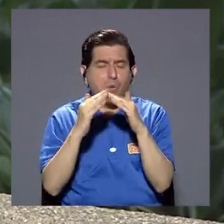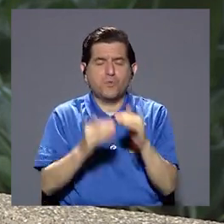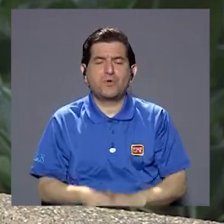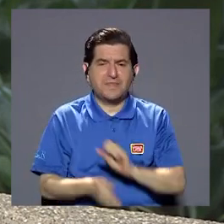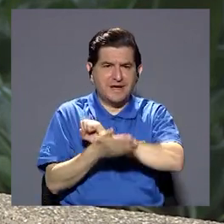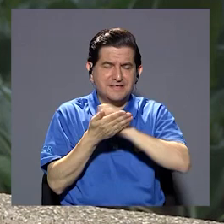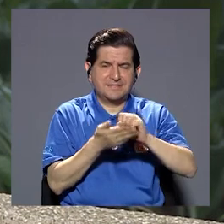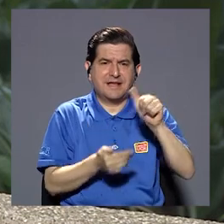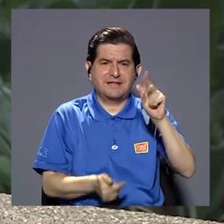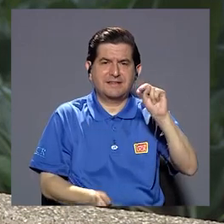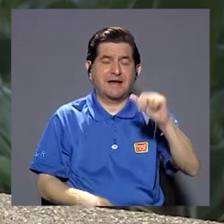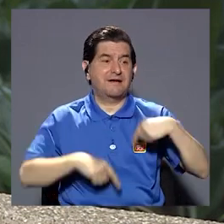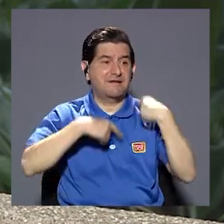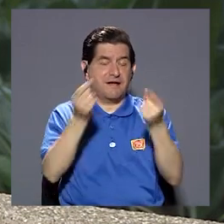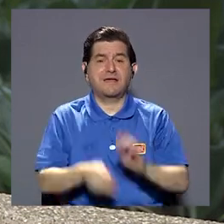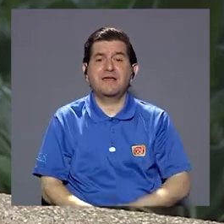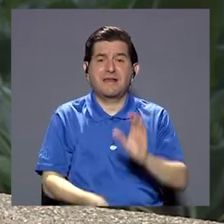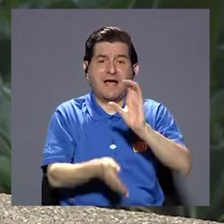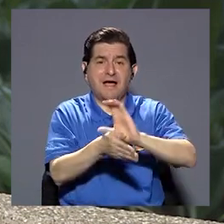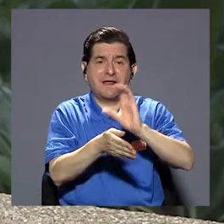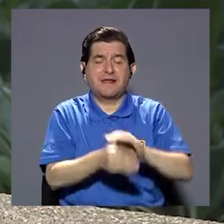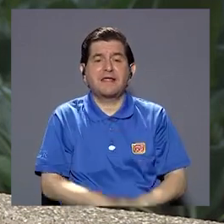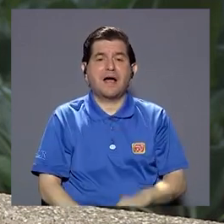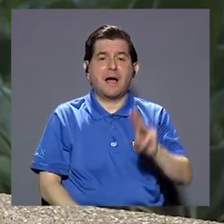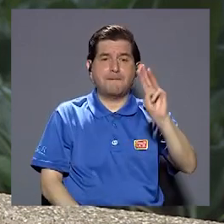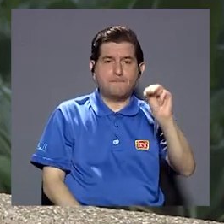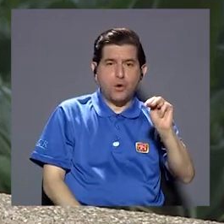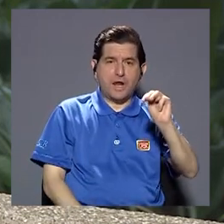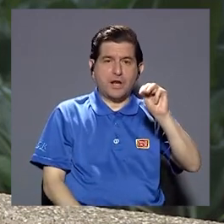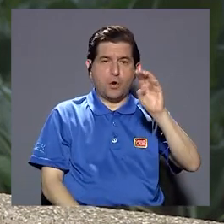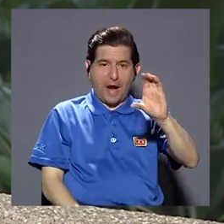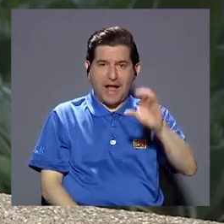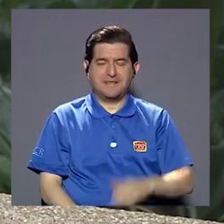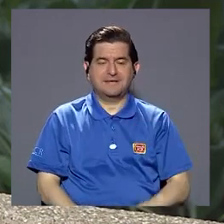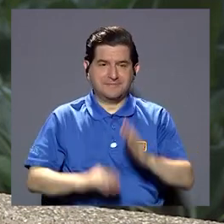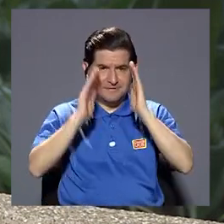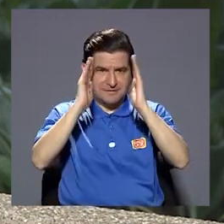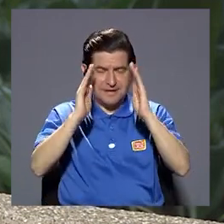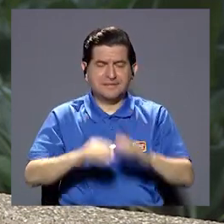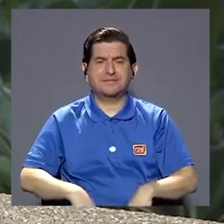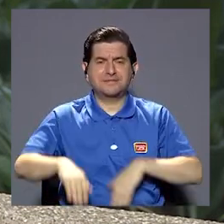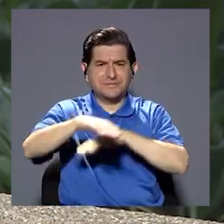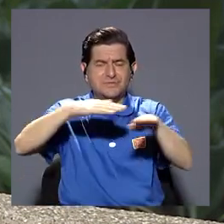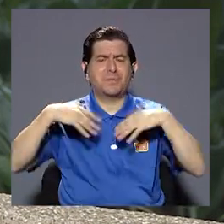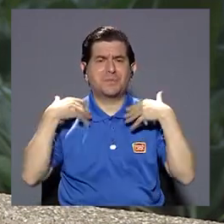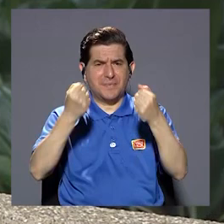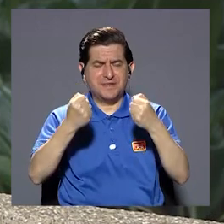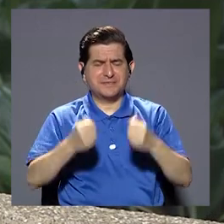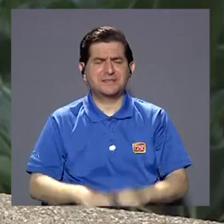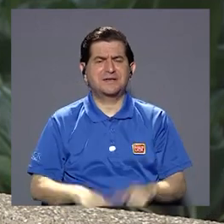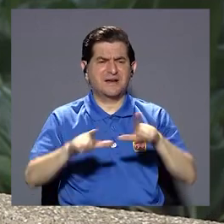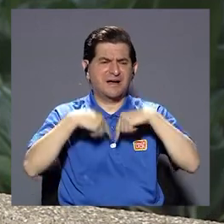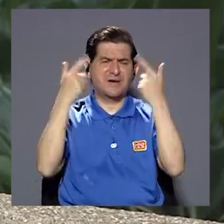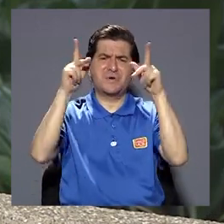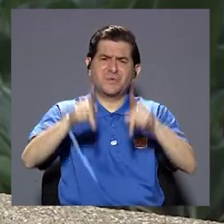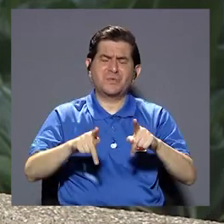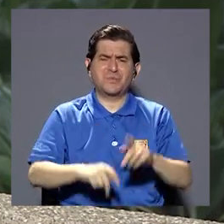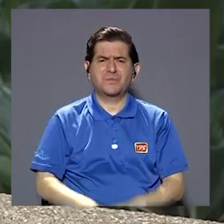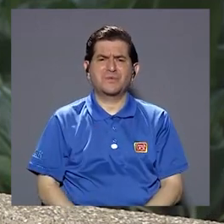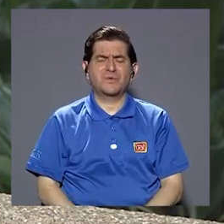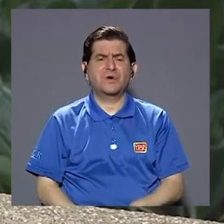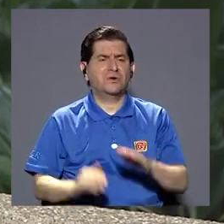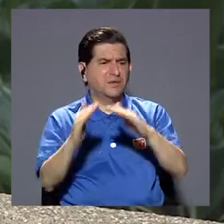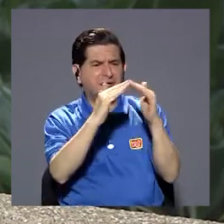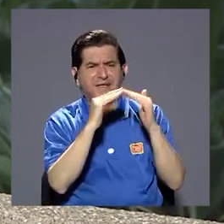comunidad de santana tenía que trasladarse hasta la clínica moreno cañas para poder recibir atención básica en salud y de ahí surgió un grupo de